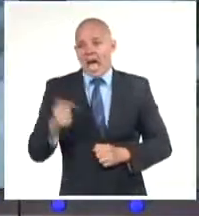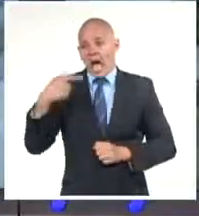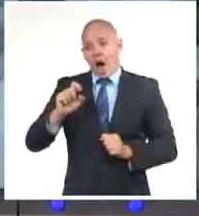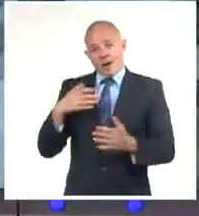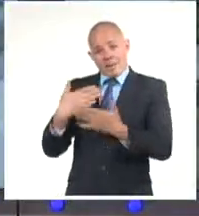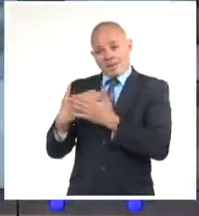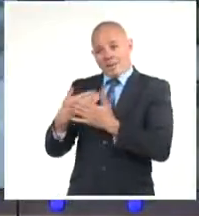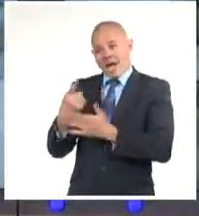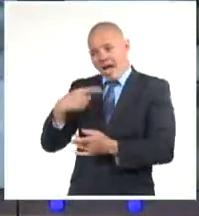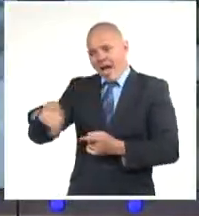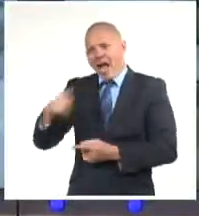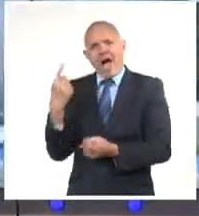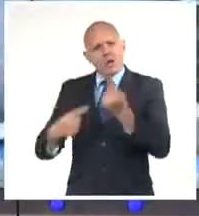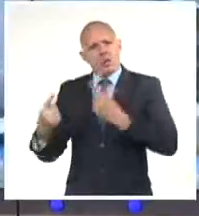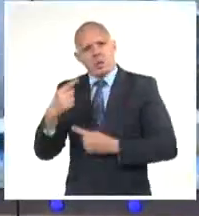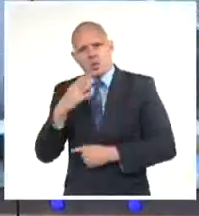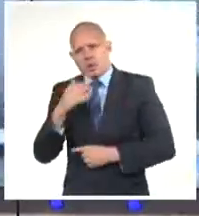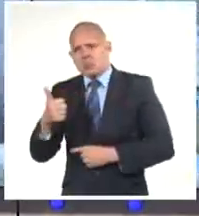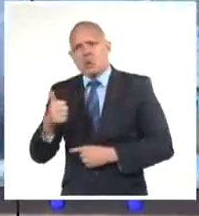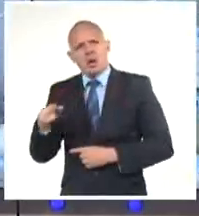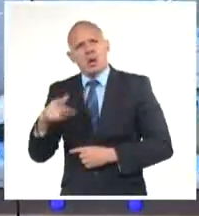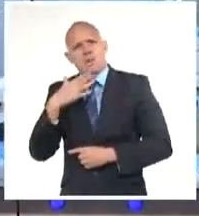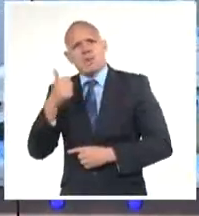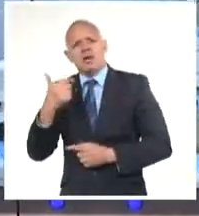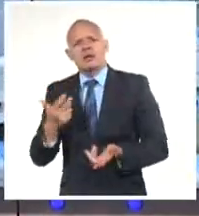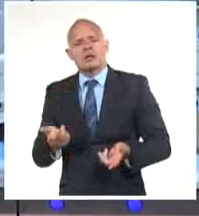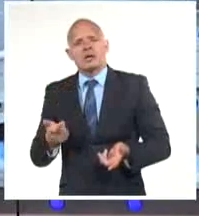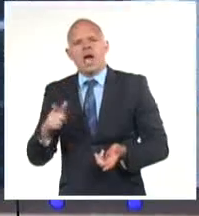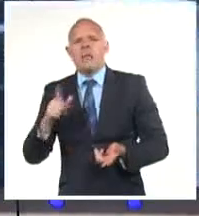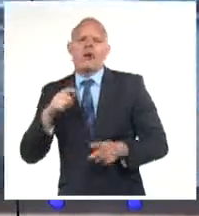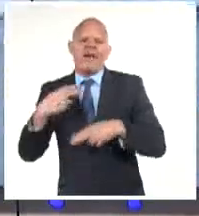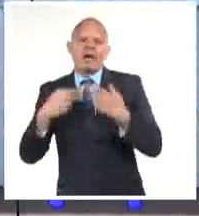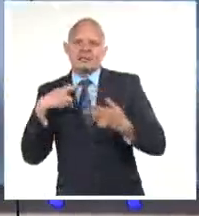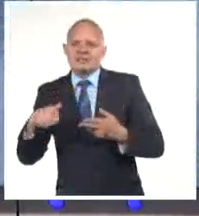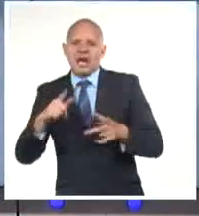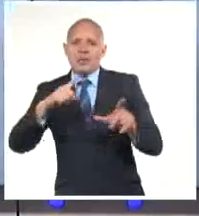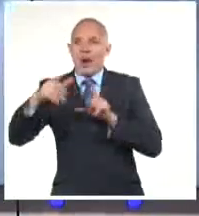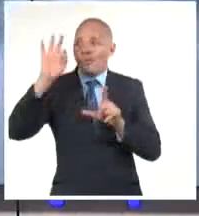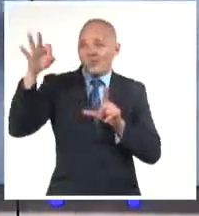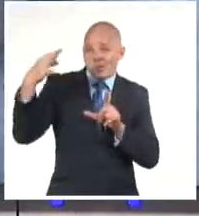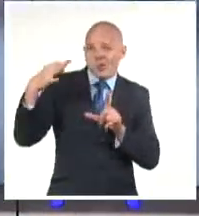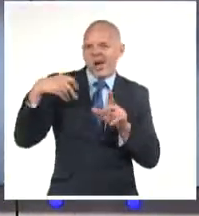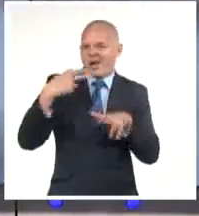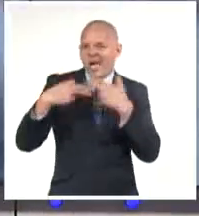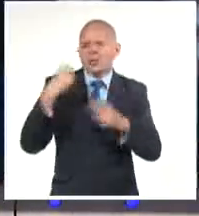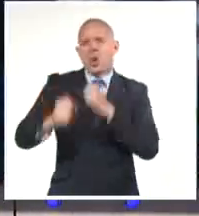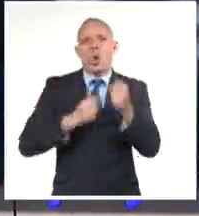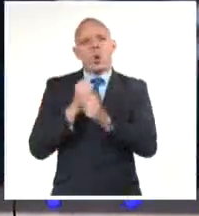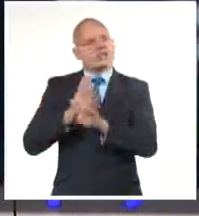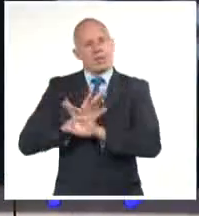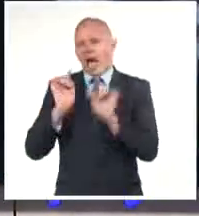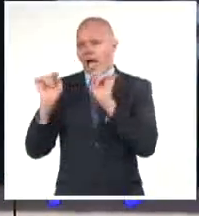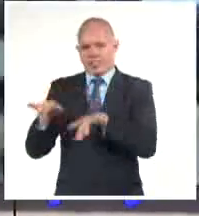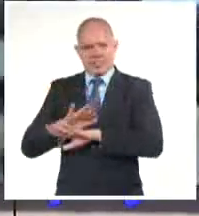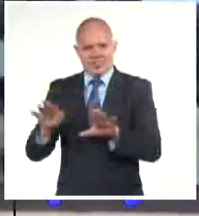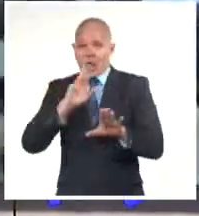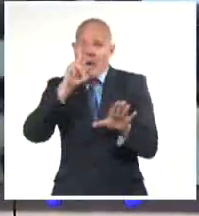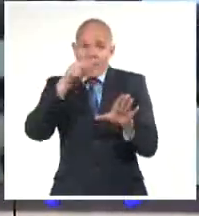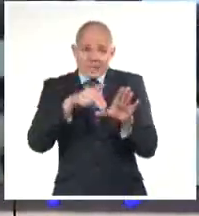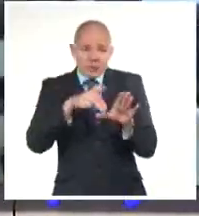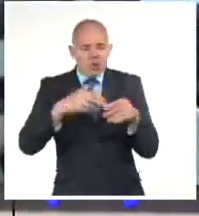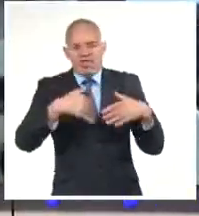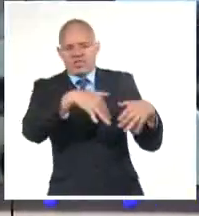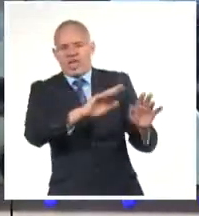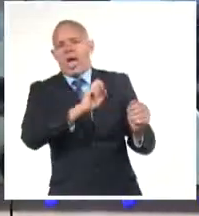les venden energía a la empresa eléctrica y han logrado suplir toda su carga del día con los paneles solares. Fíjense que hablo